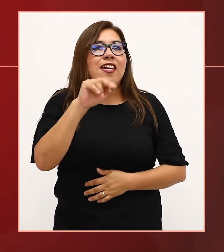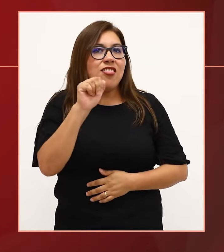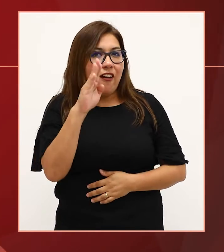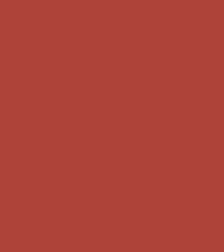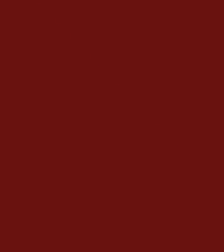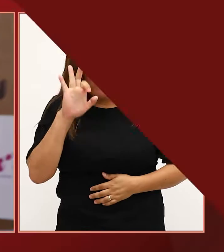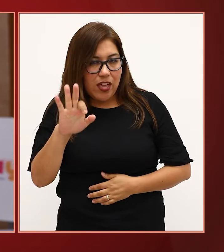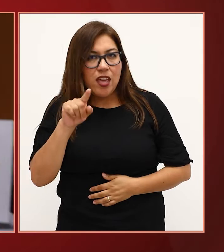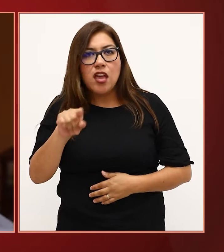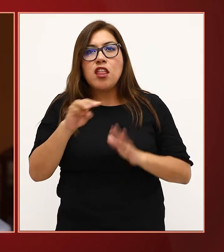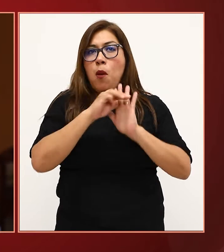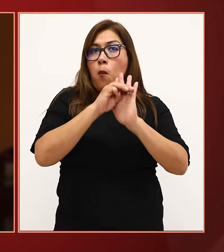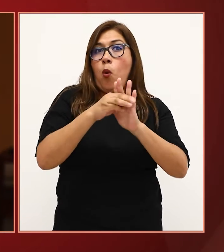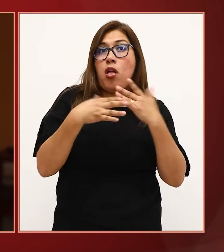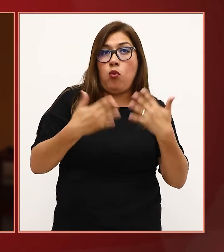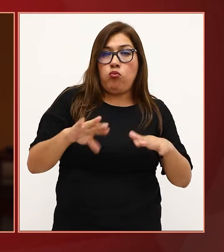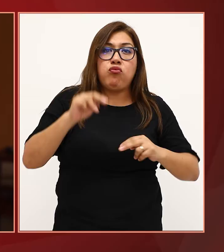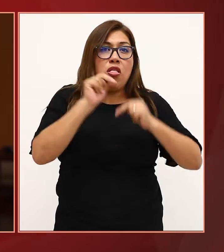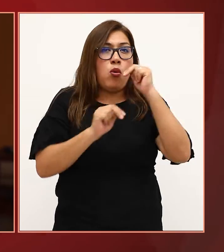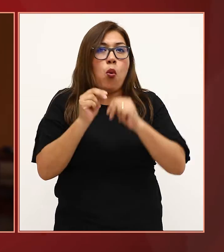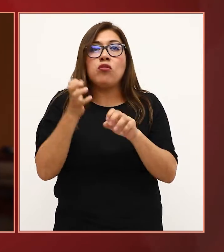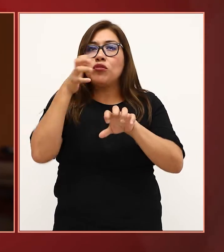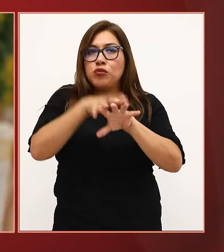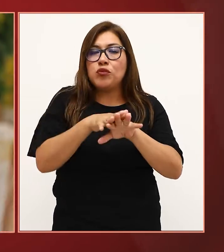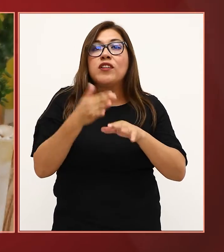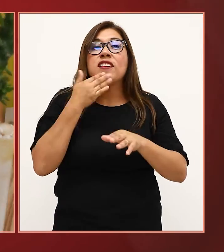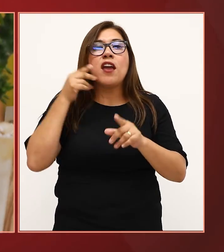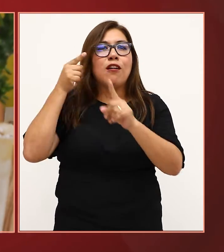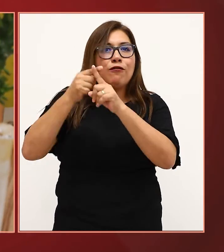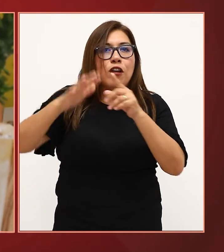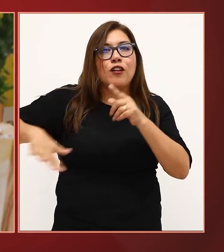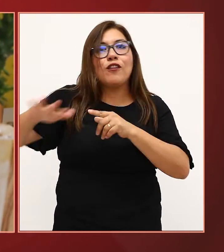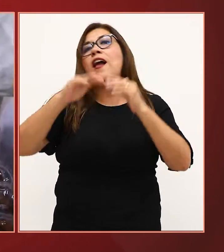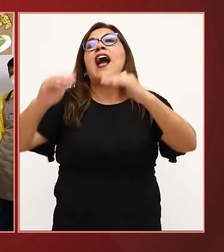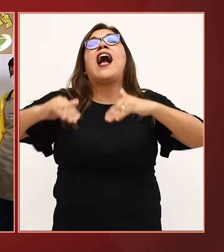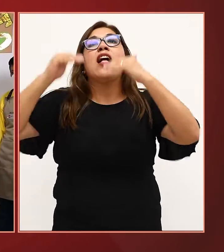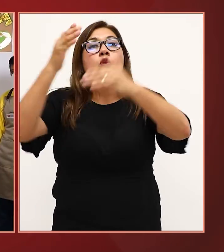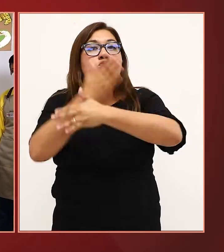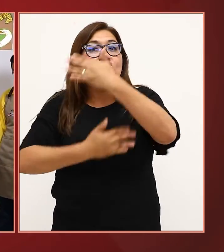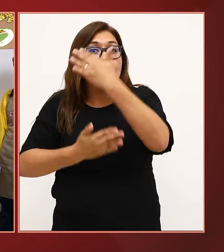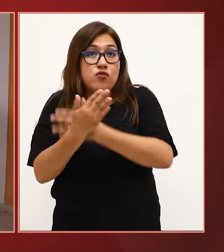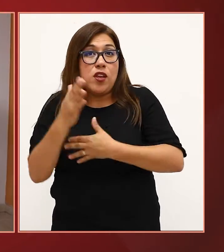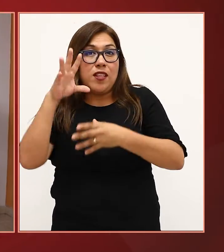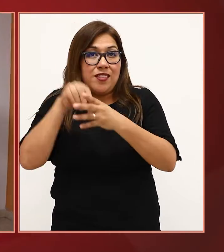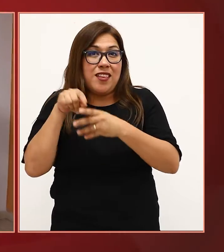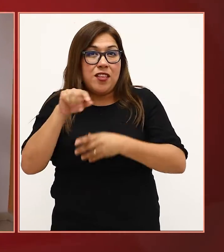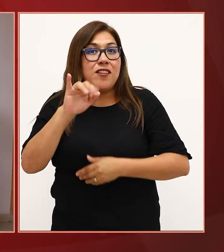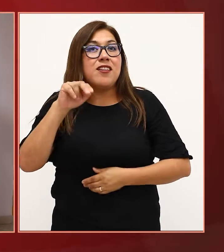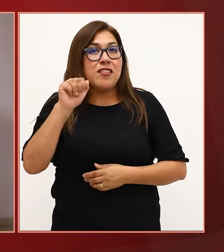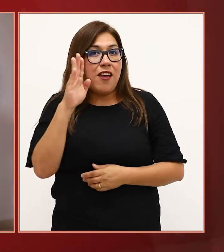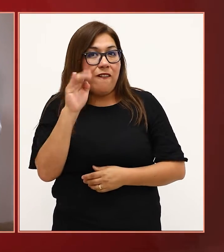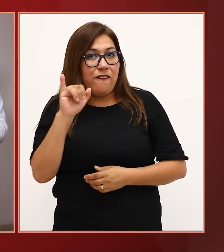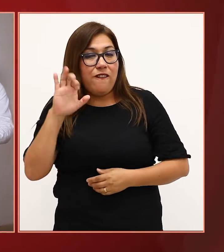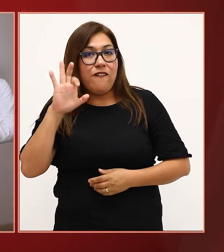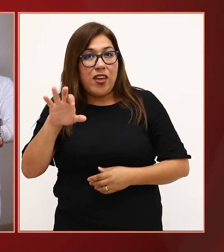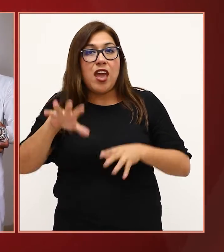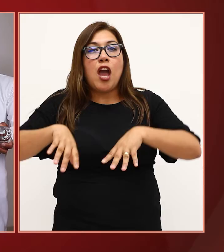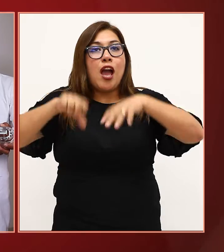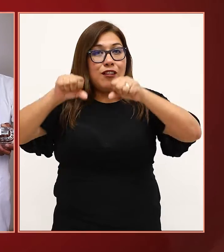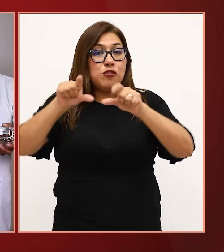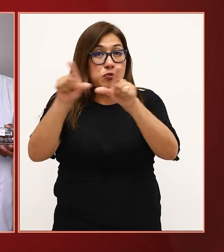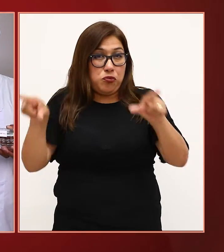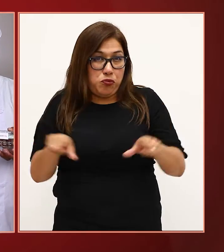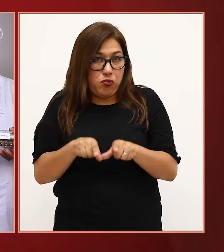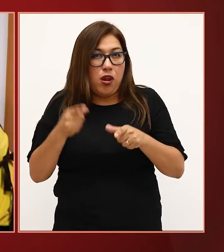INAVIF. Es un modelo de negocios inclusivo dirigido a los residentes adultos con discapacidad intelectual de los centros de